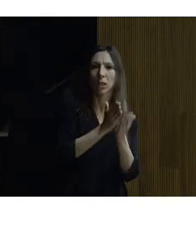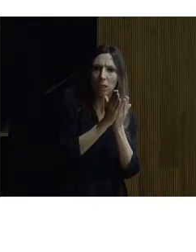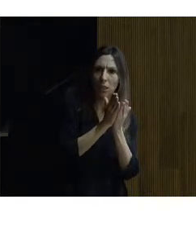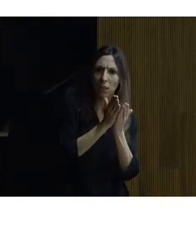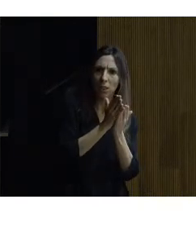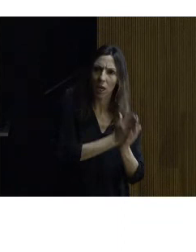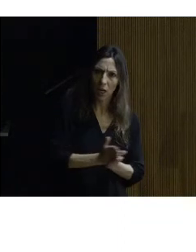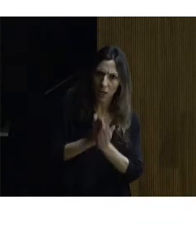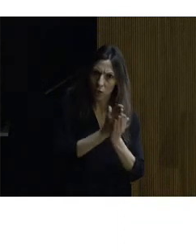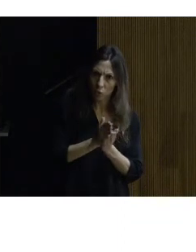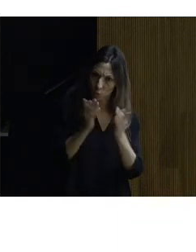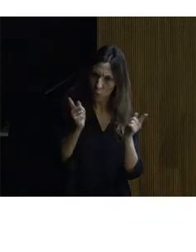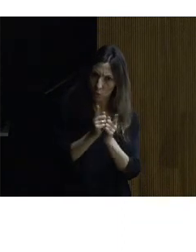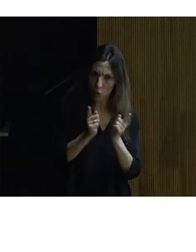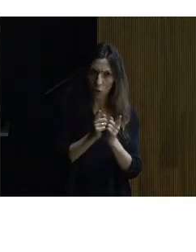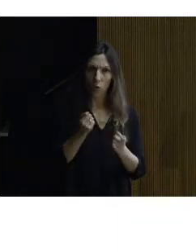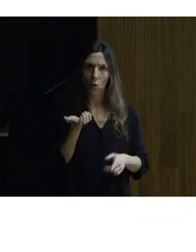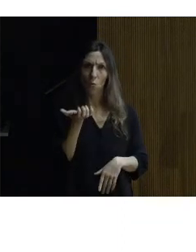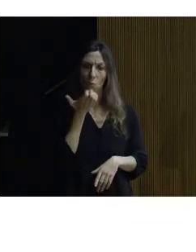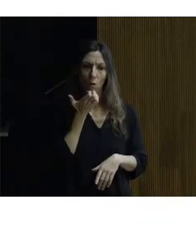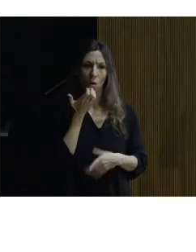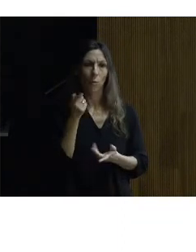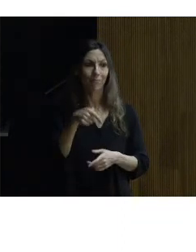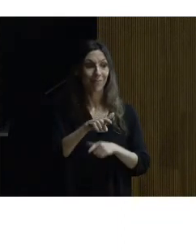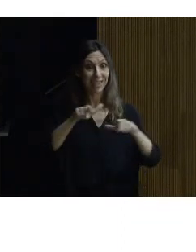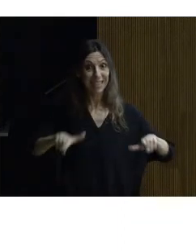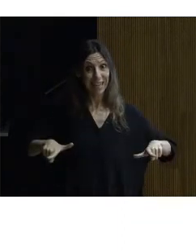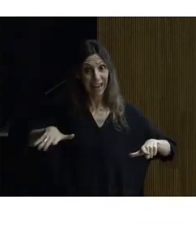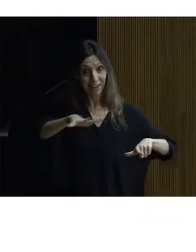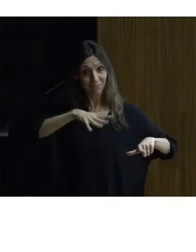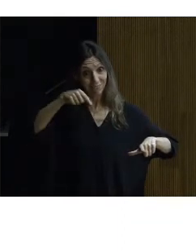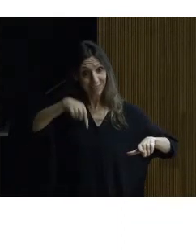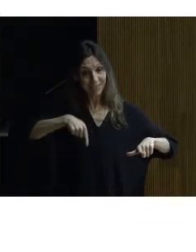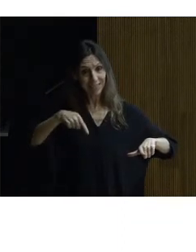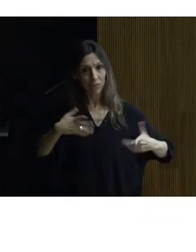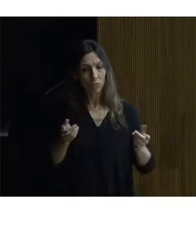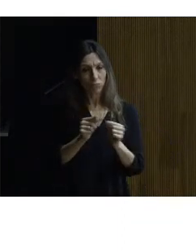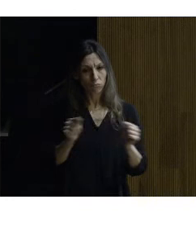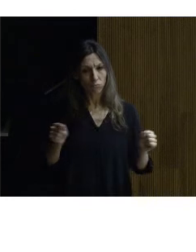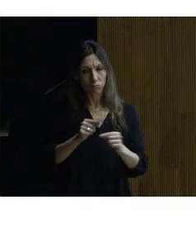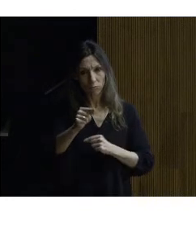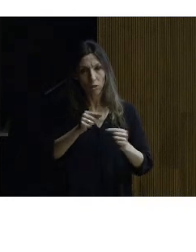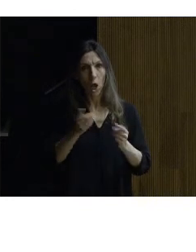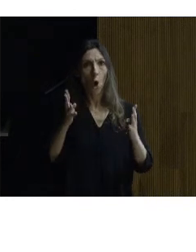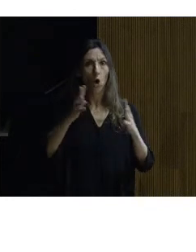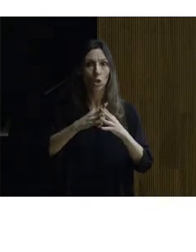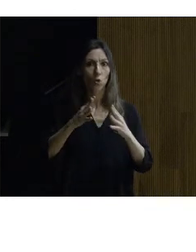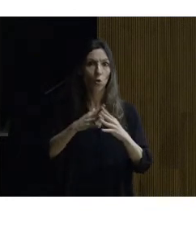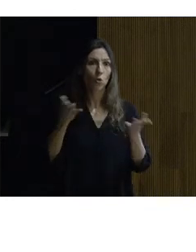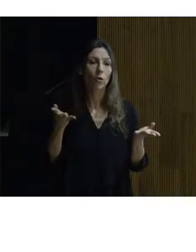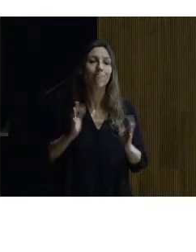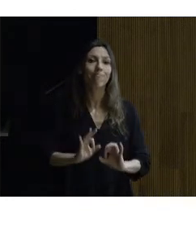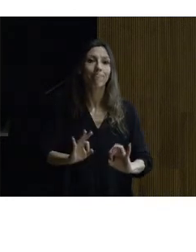encontrarnos que esta misma sala con una determinada superficie y con una determinada estructura va a tener un